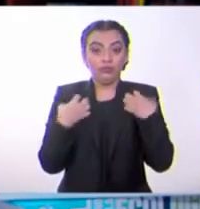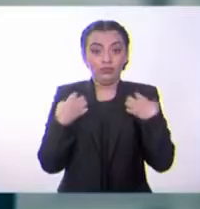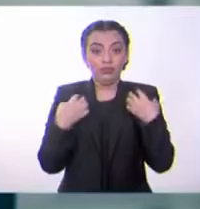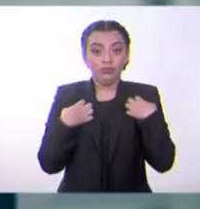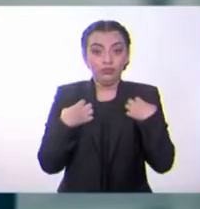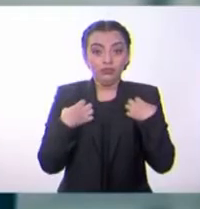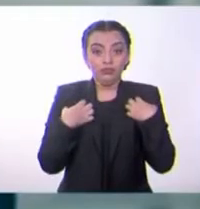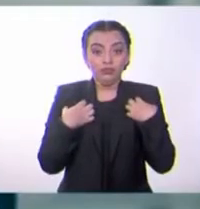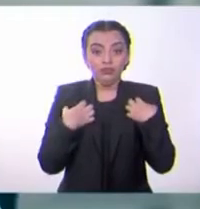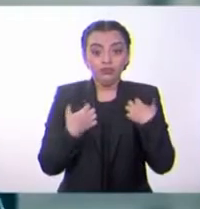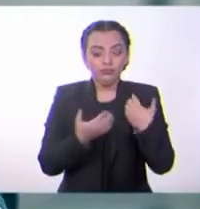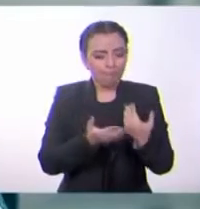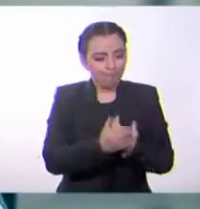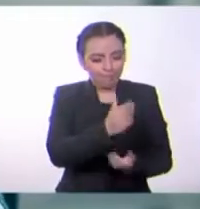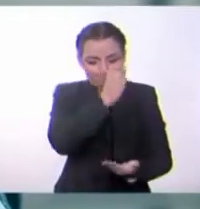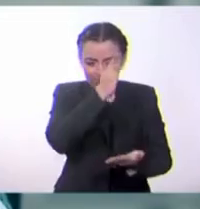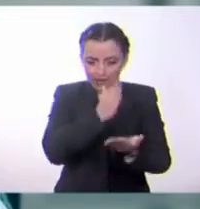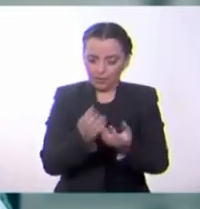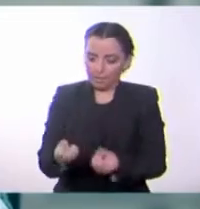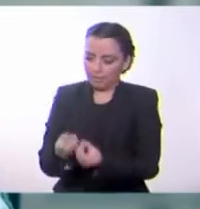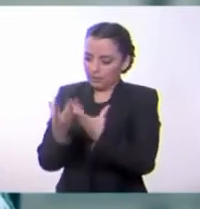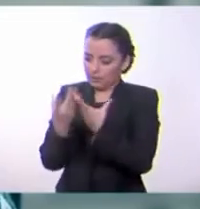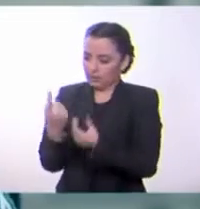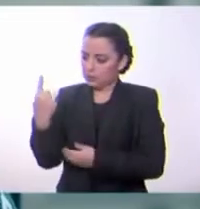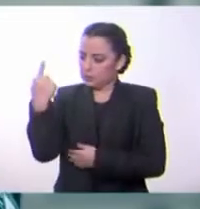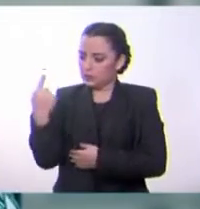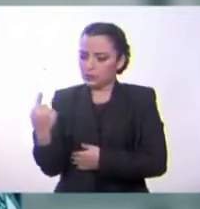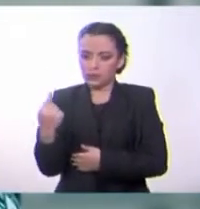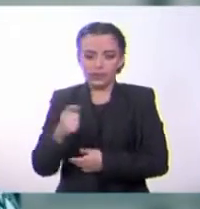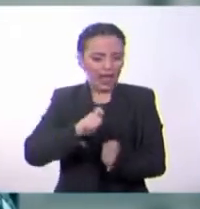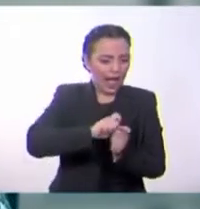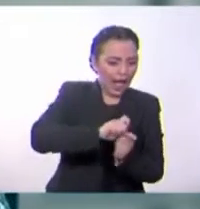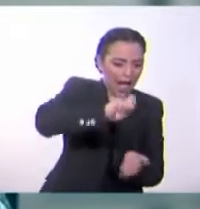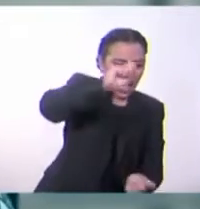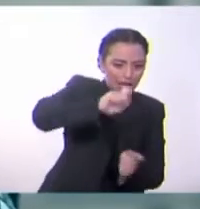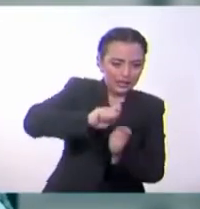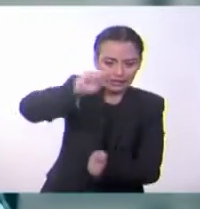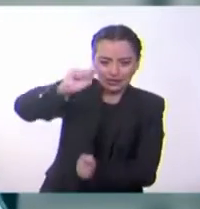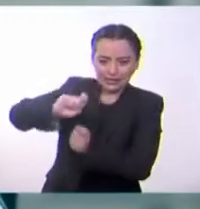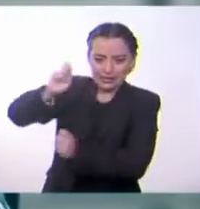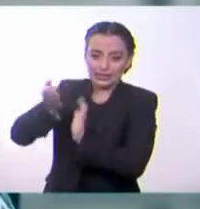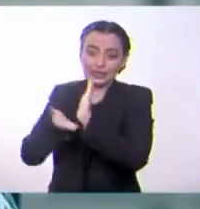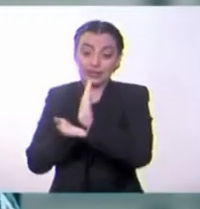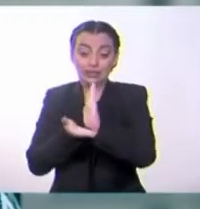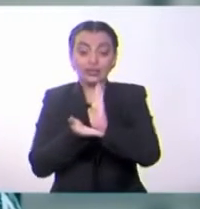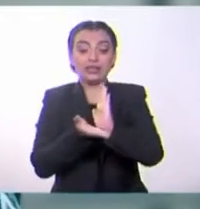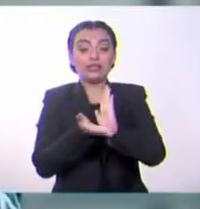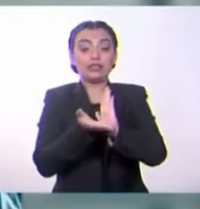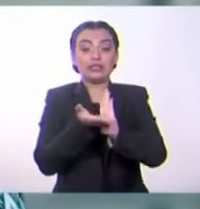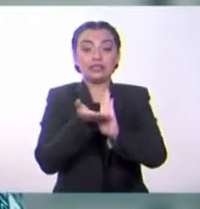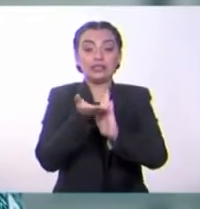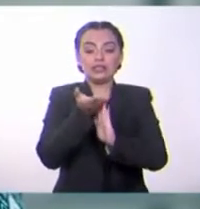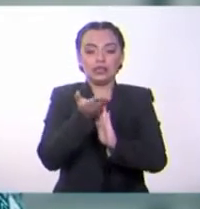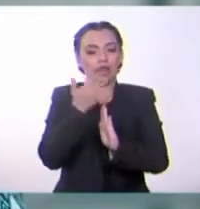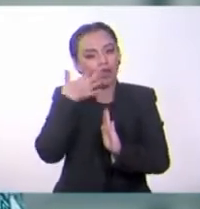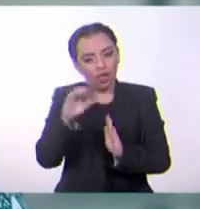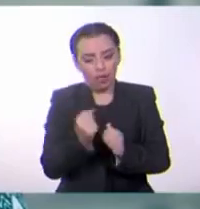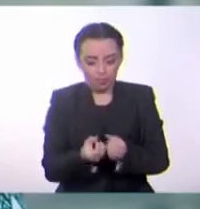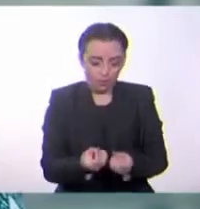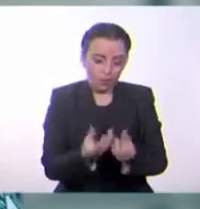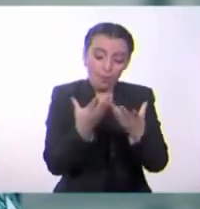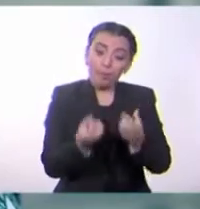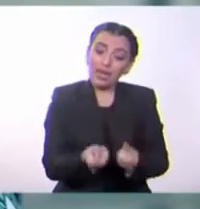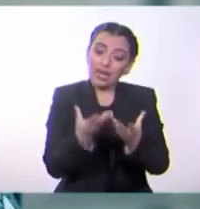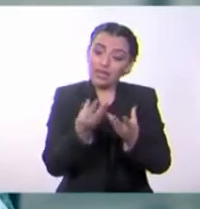de diferente forma y a diferente ritmo. Por ejemplo, las plantas se alimentan a partir de la captura de la luz solar